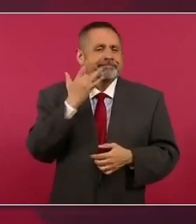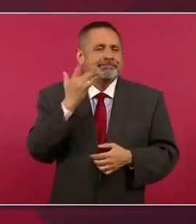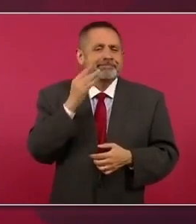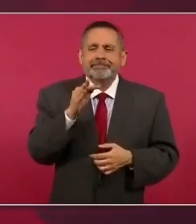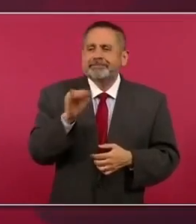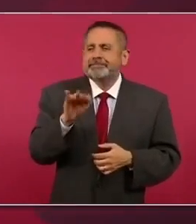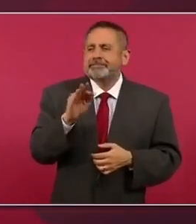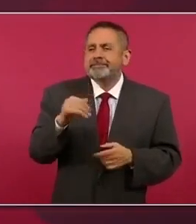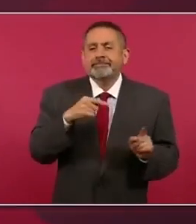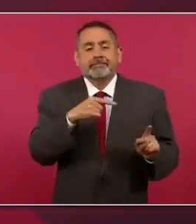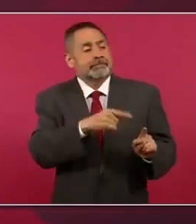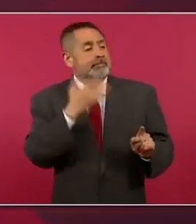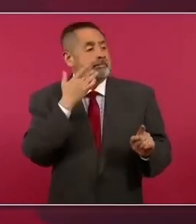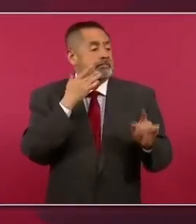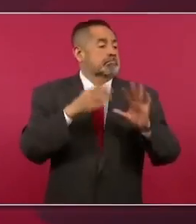que está este